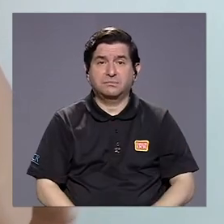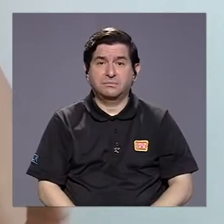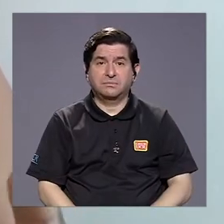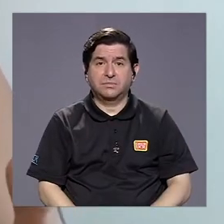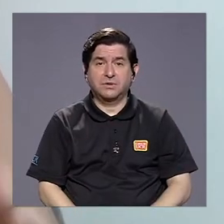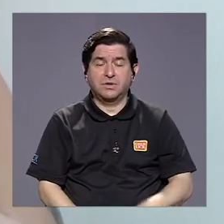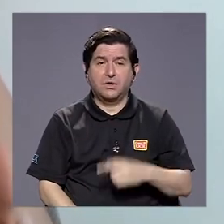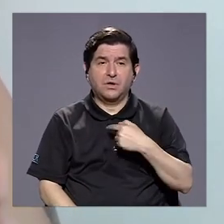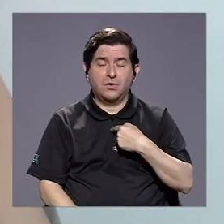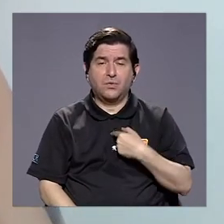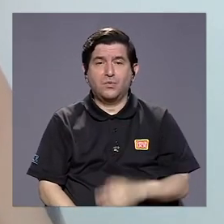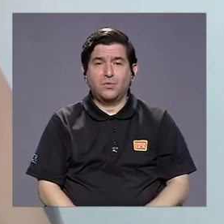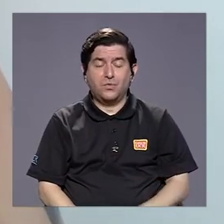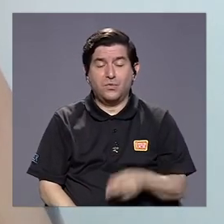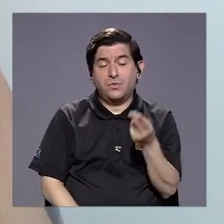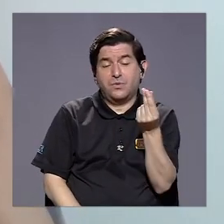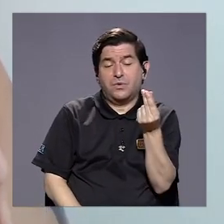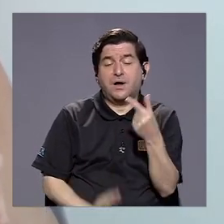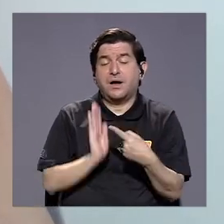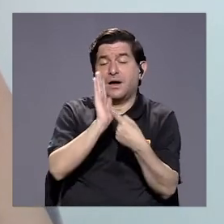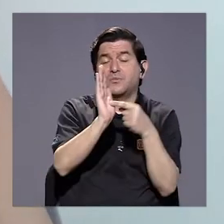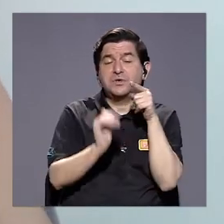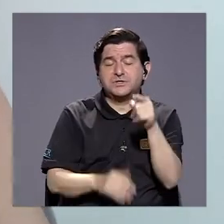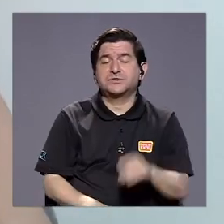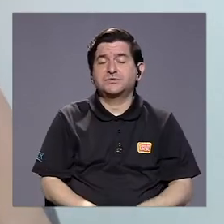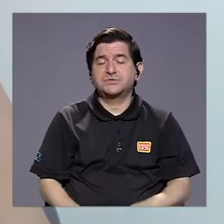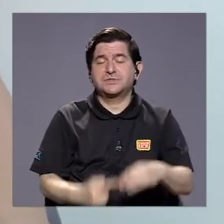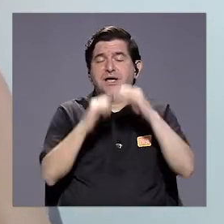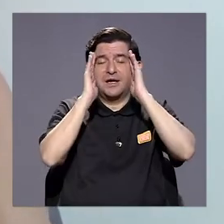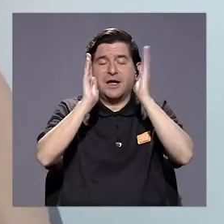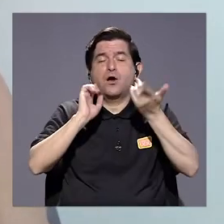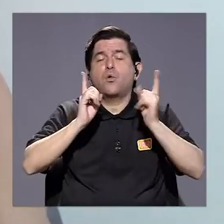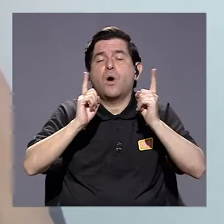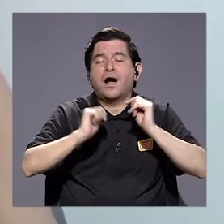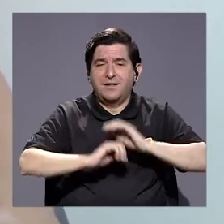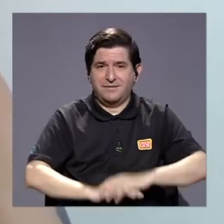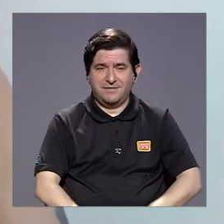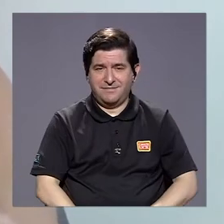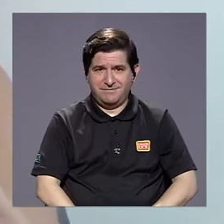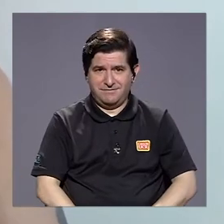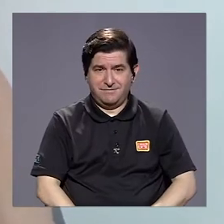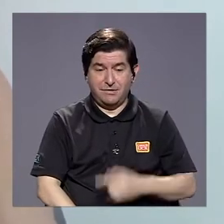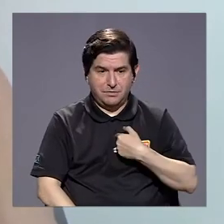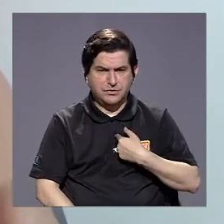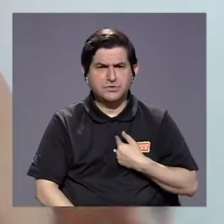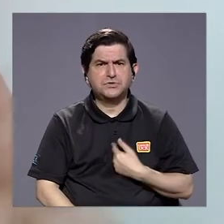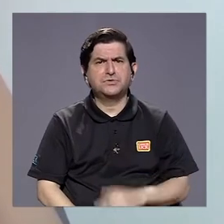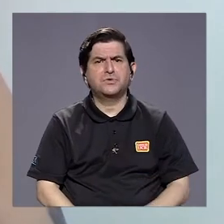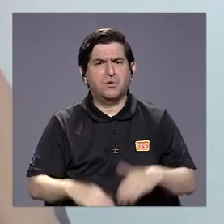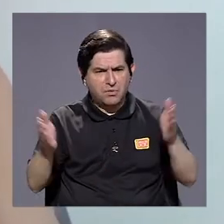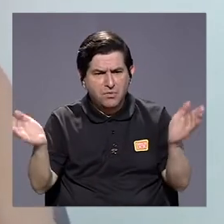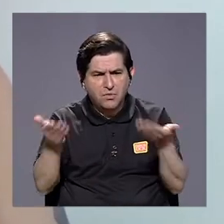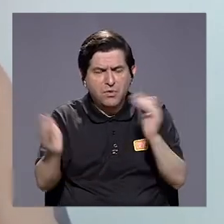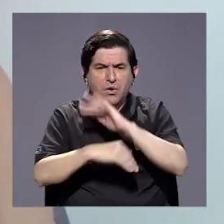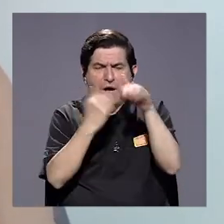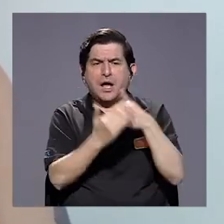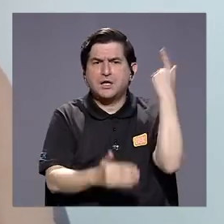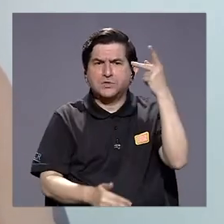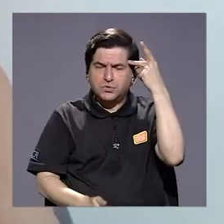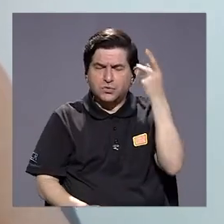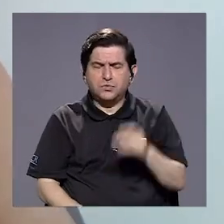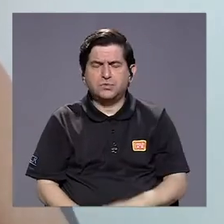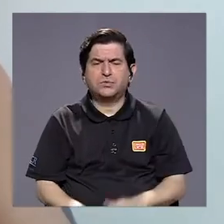dónde ponen a la billetera es un indicativo de dónde están sus prioridades. Yo animo a todos los partidos